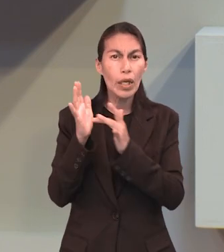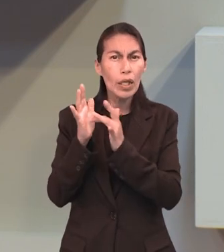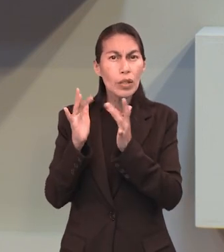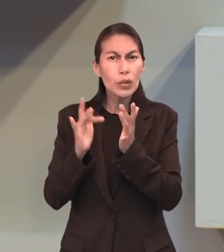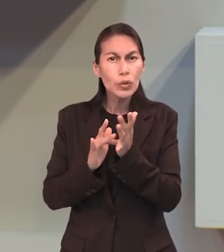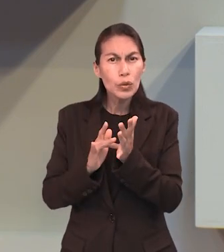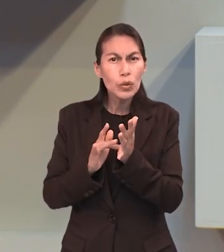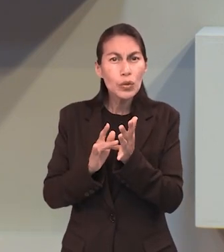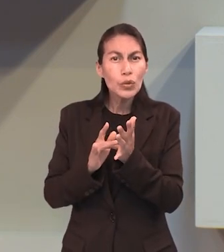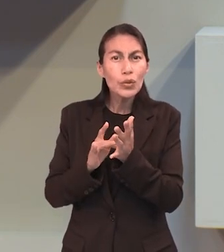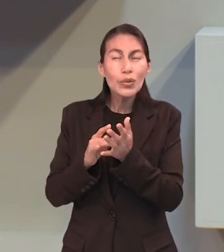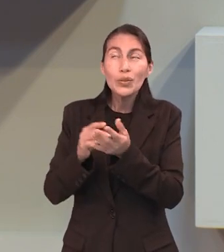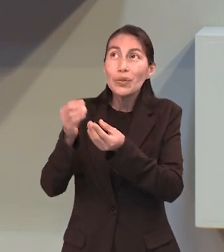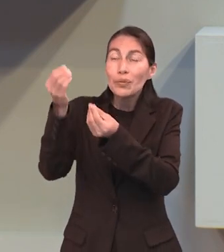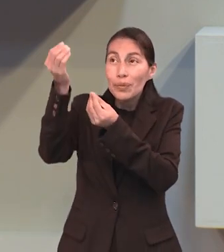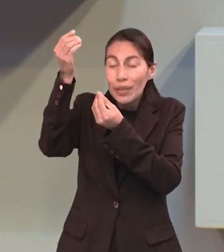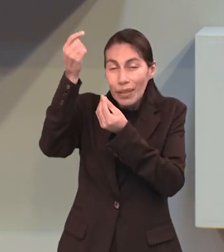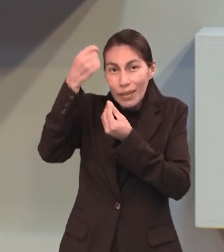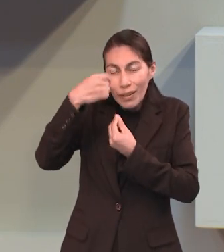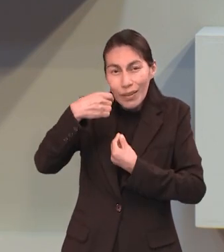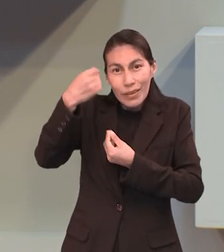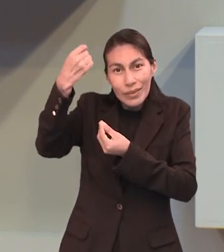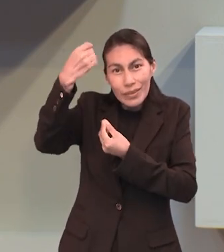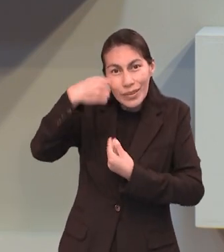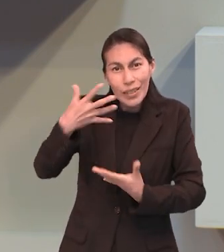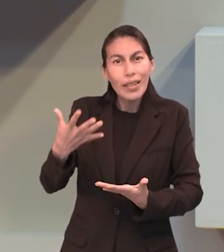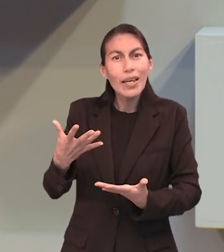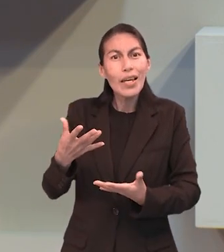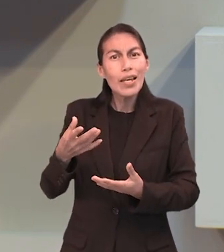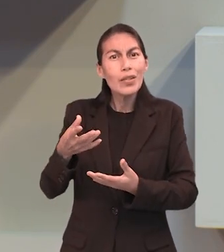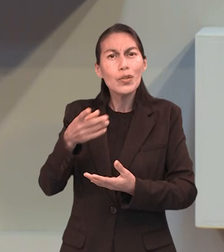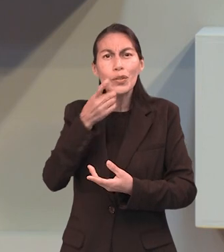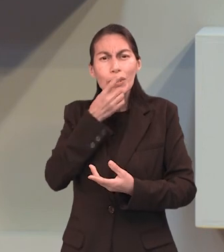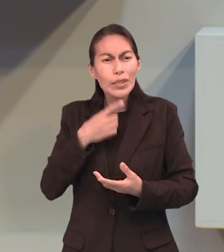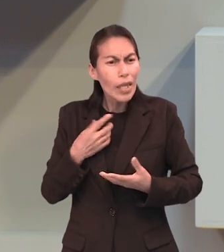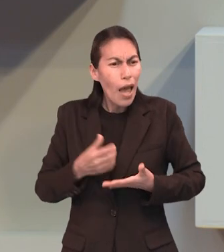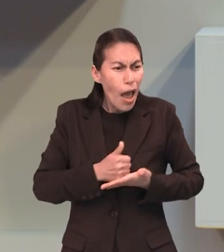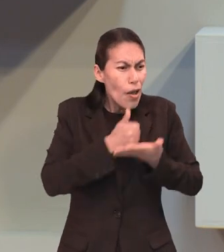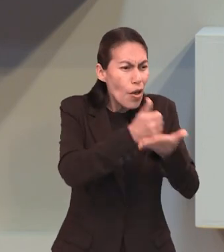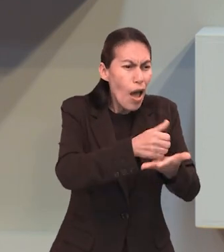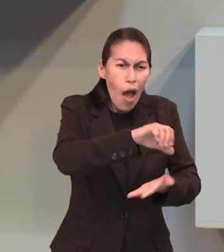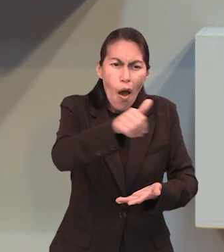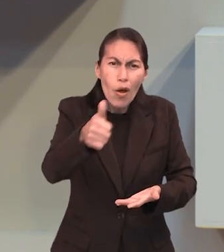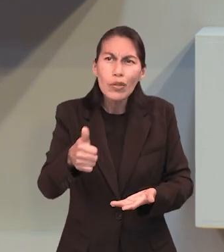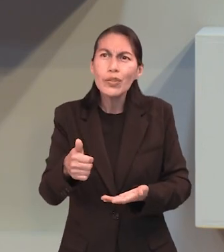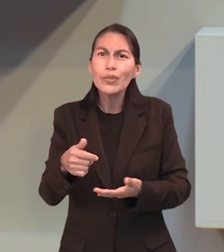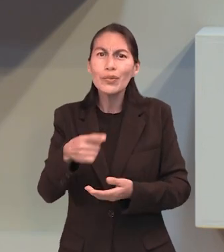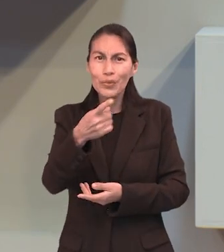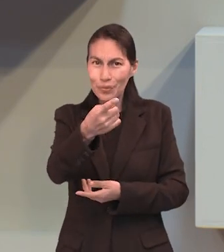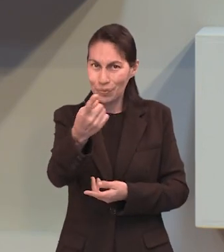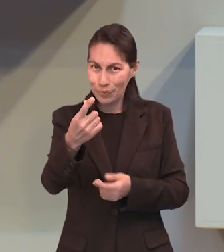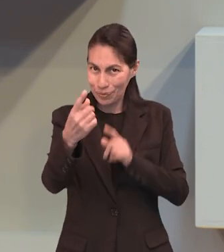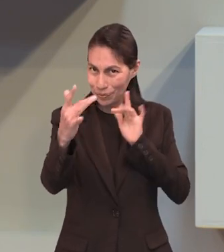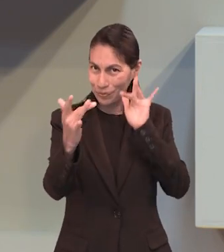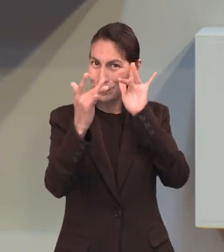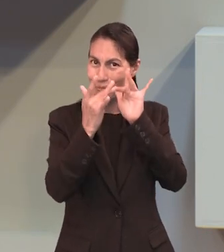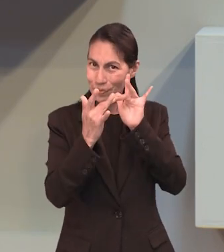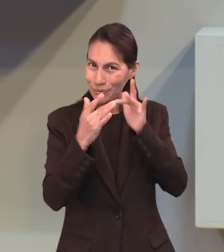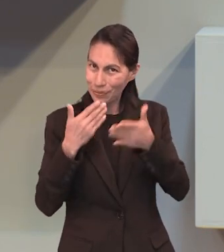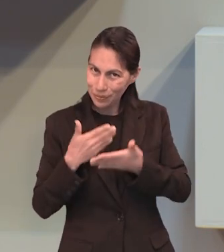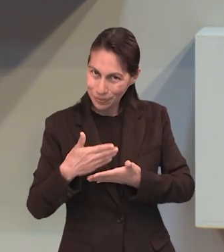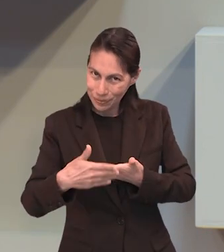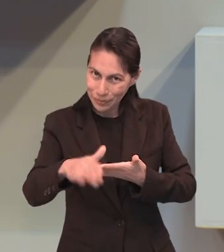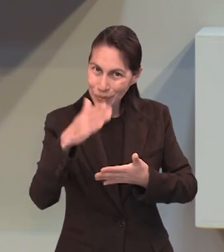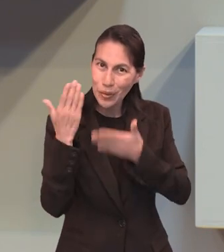alimentarnos de él y también los beneficios que podemos brindar a los demás. Quédate con nosotros y continúa